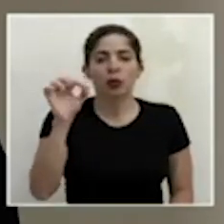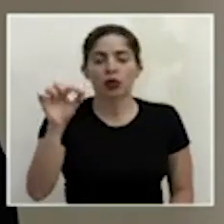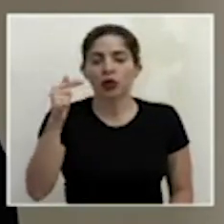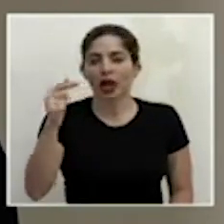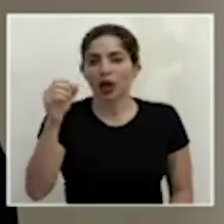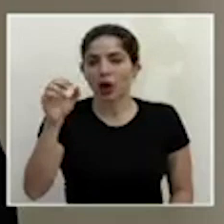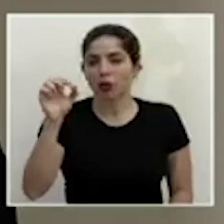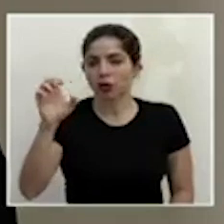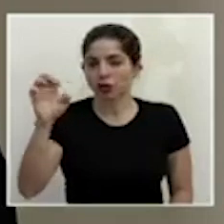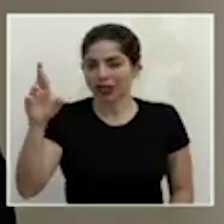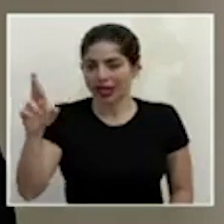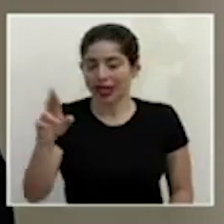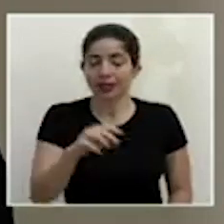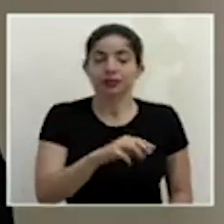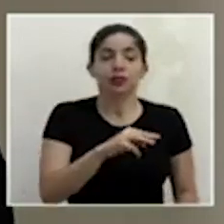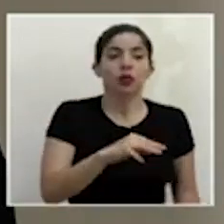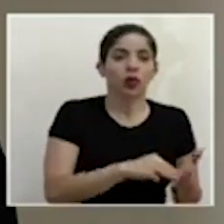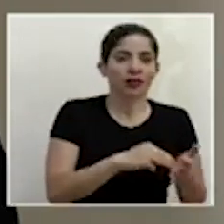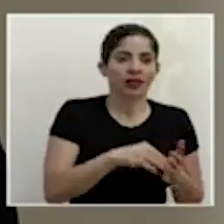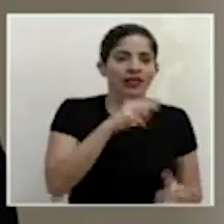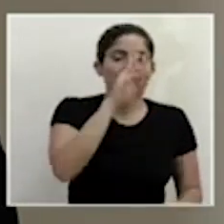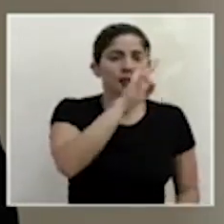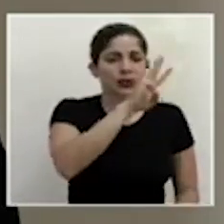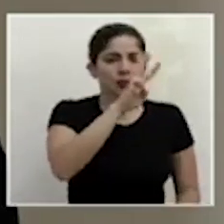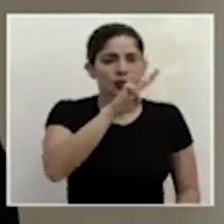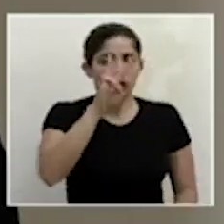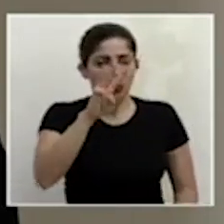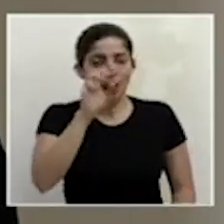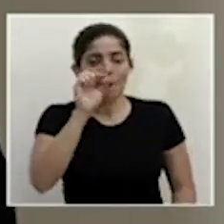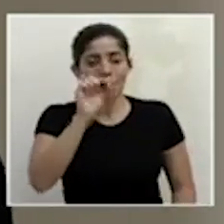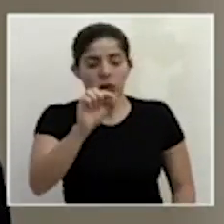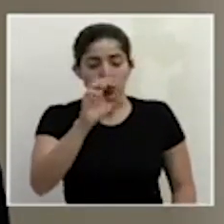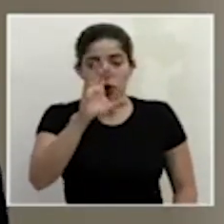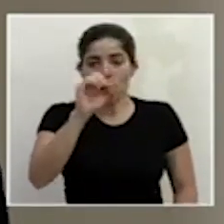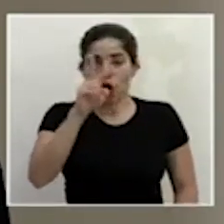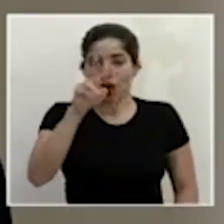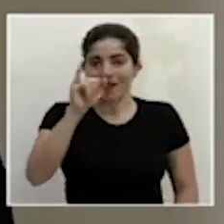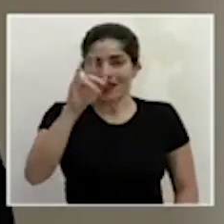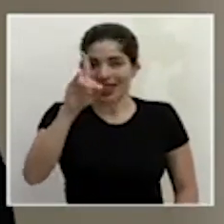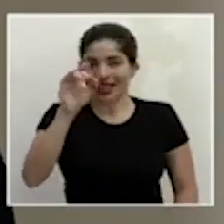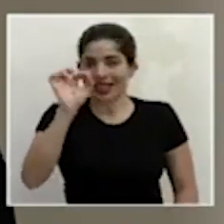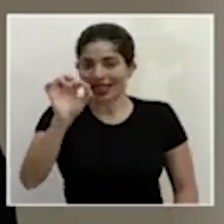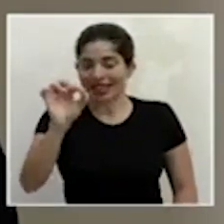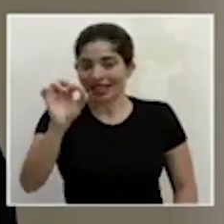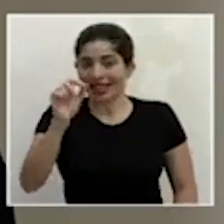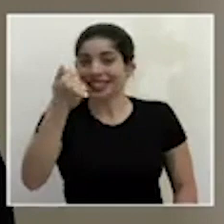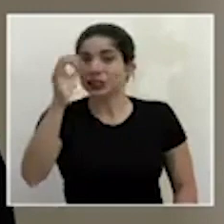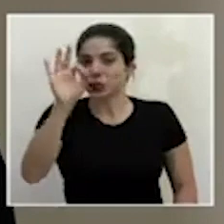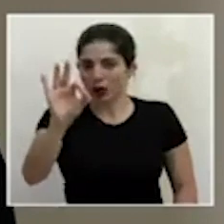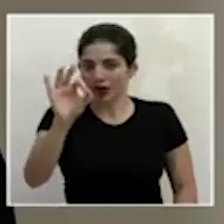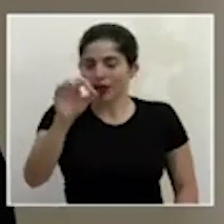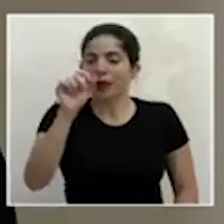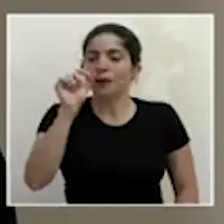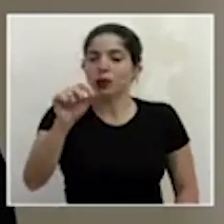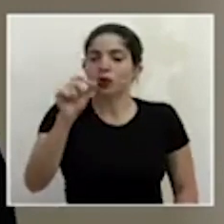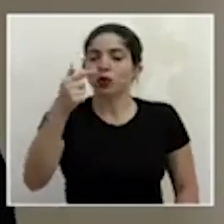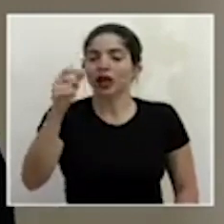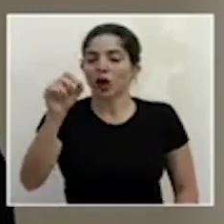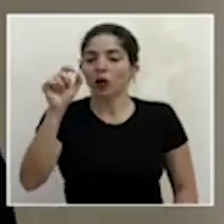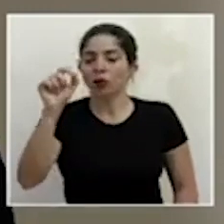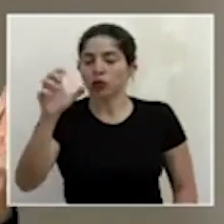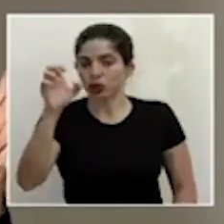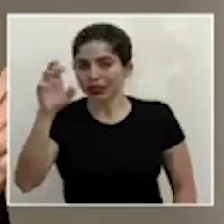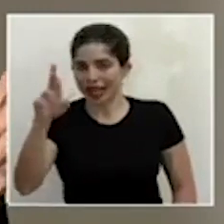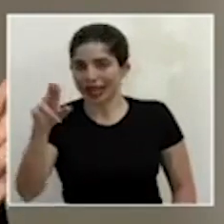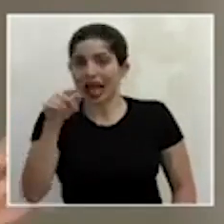.cr repito www.covid19.go.cr